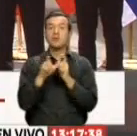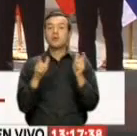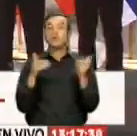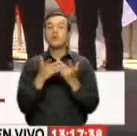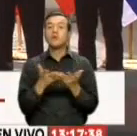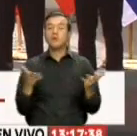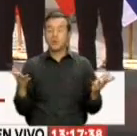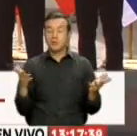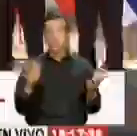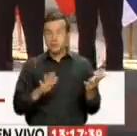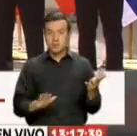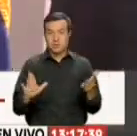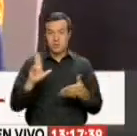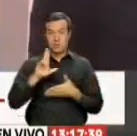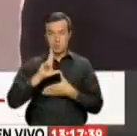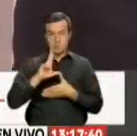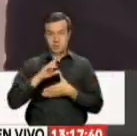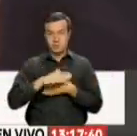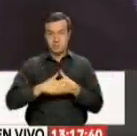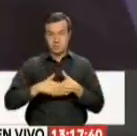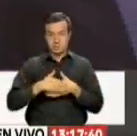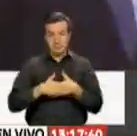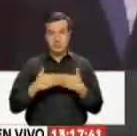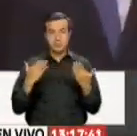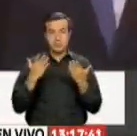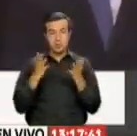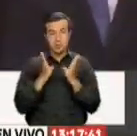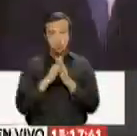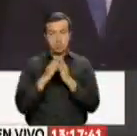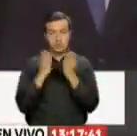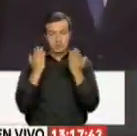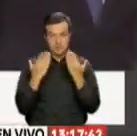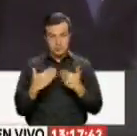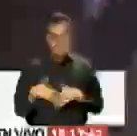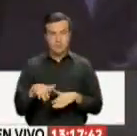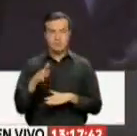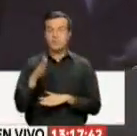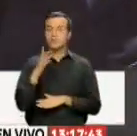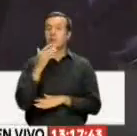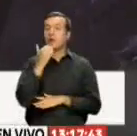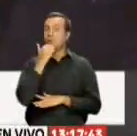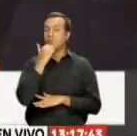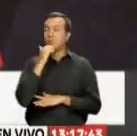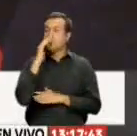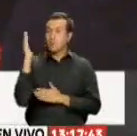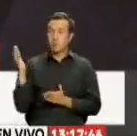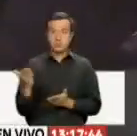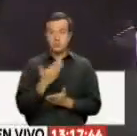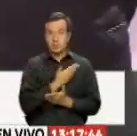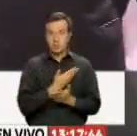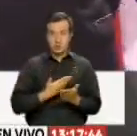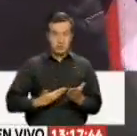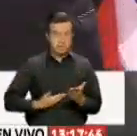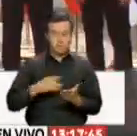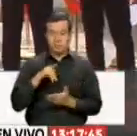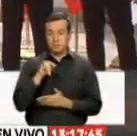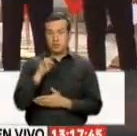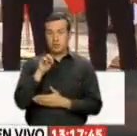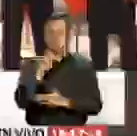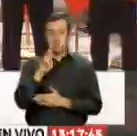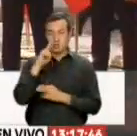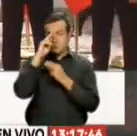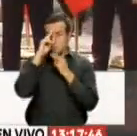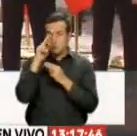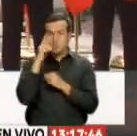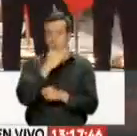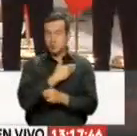de nuestra América del Sur La cumbre finaliza esta misma tarde Luego del almuerzo ofrecido por el mandatario Sebastián Piñera En honor